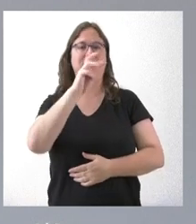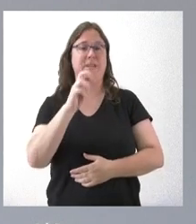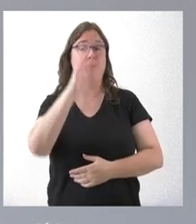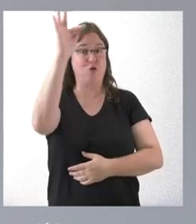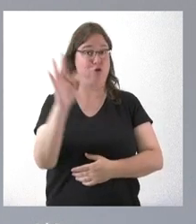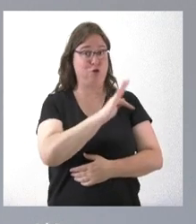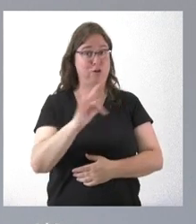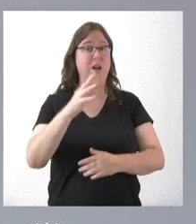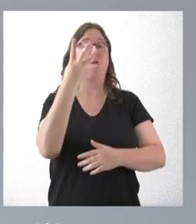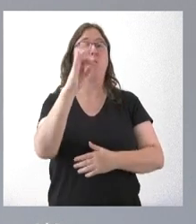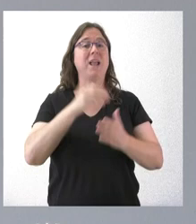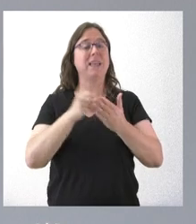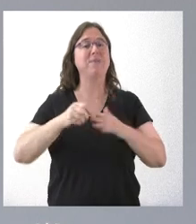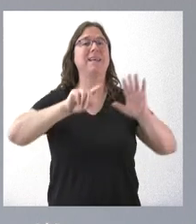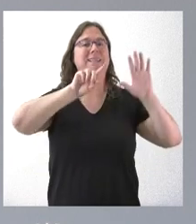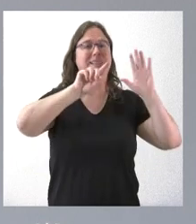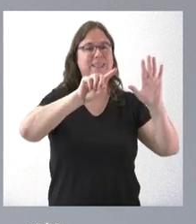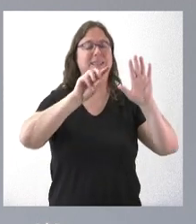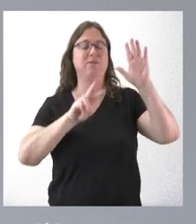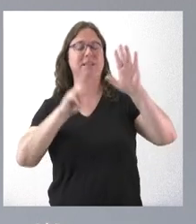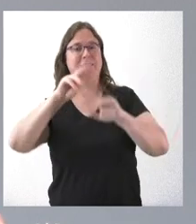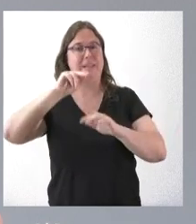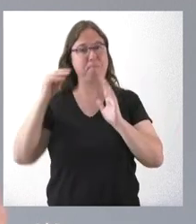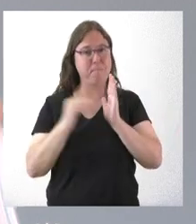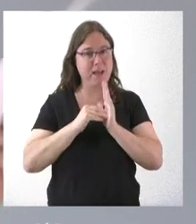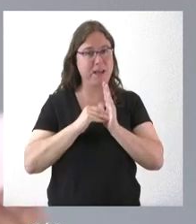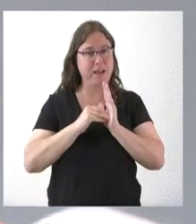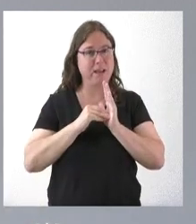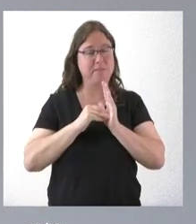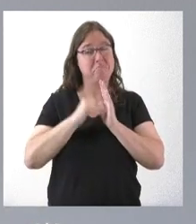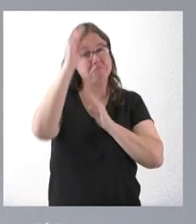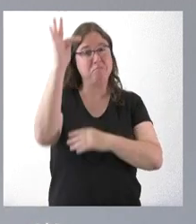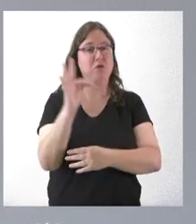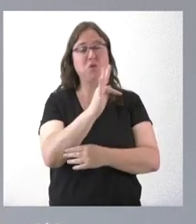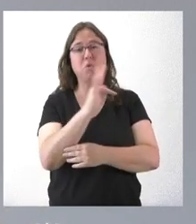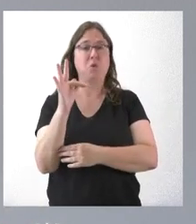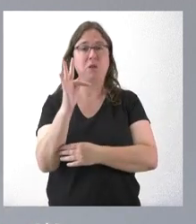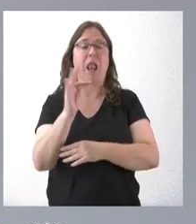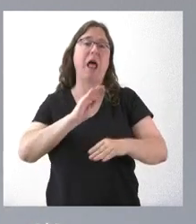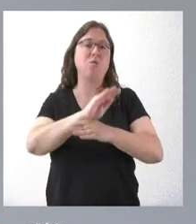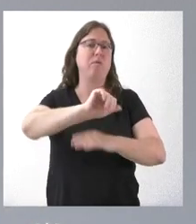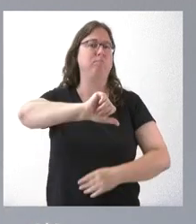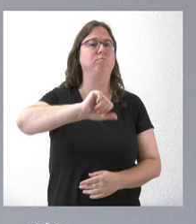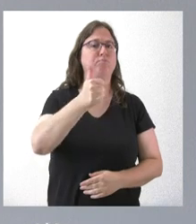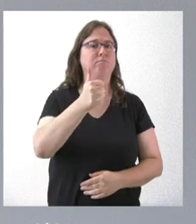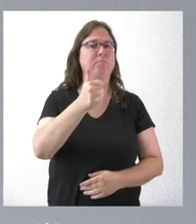.662.007, con, repito, un total de ayudas de más de 18.000,